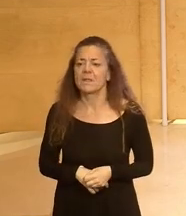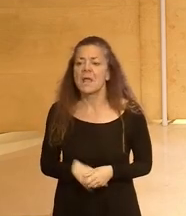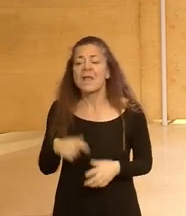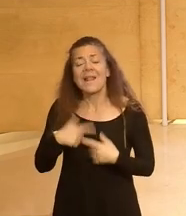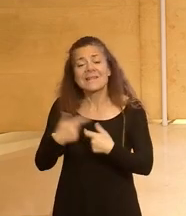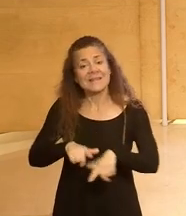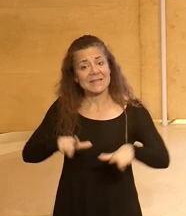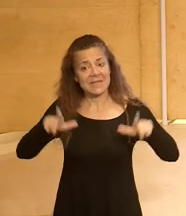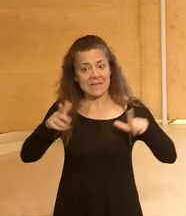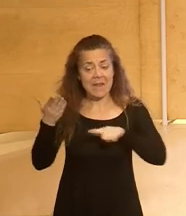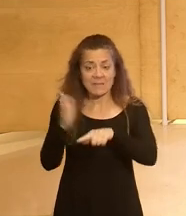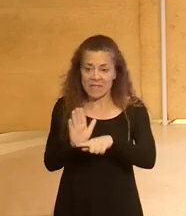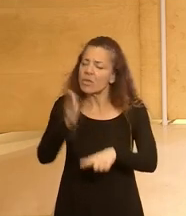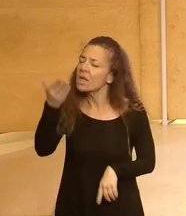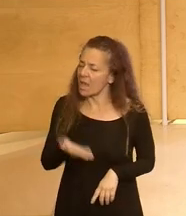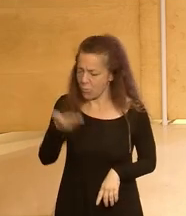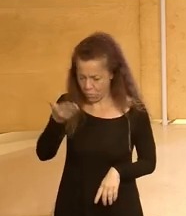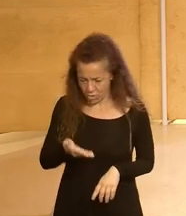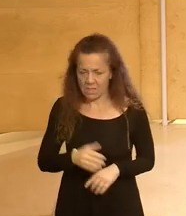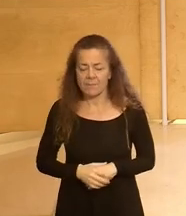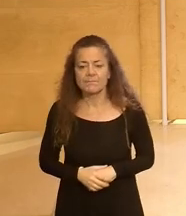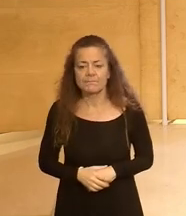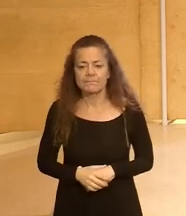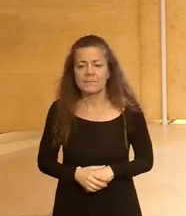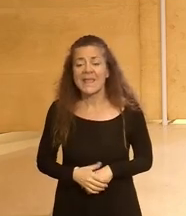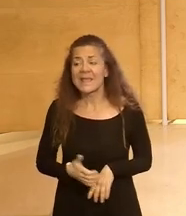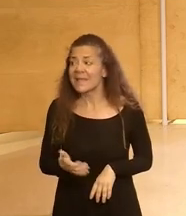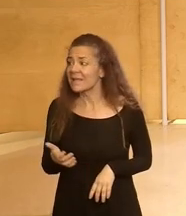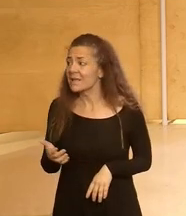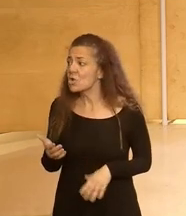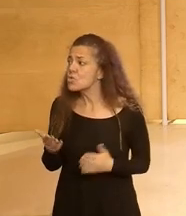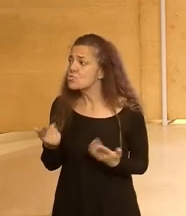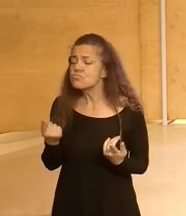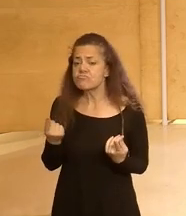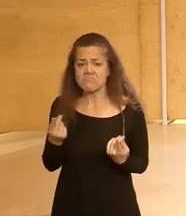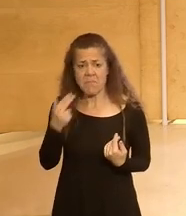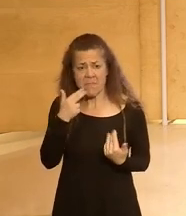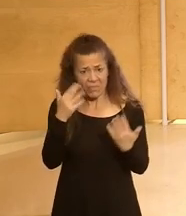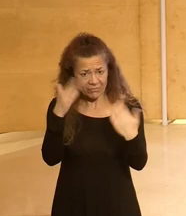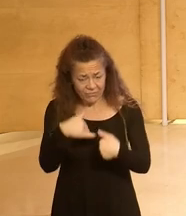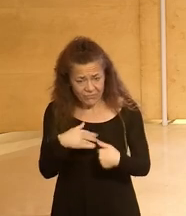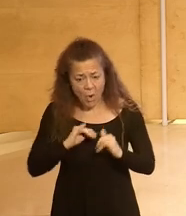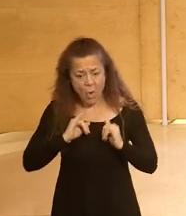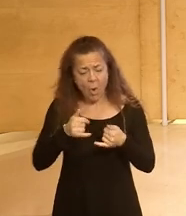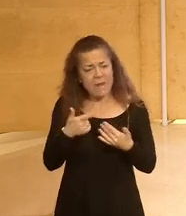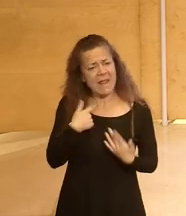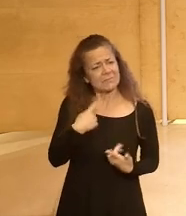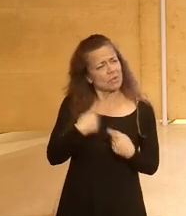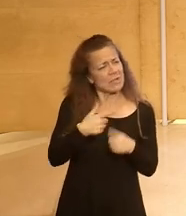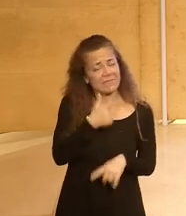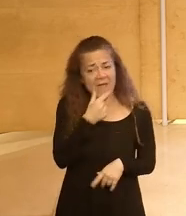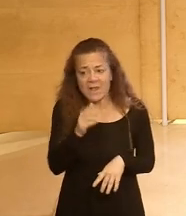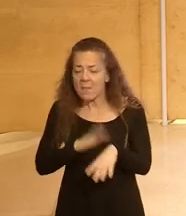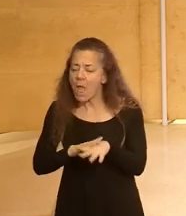representación importa que no hay que tener miedo y que no hay que acudir a las recetas fáciles para